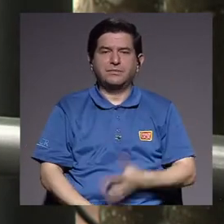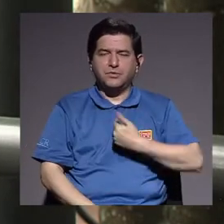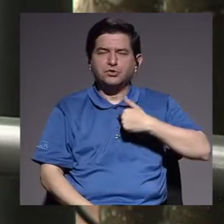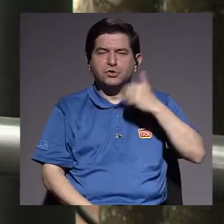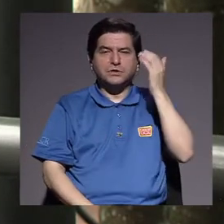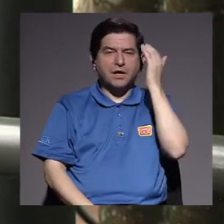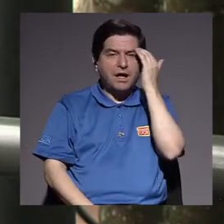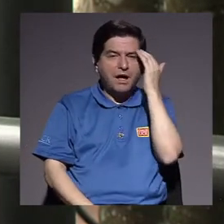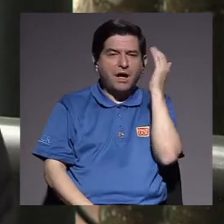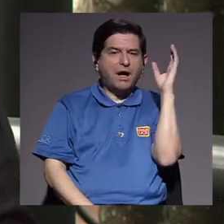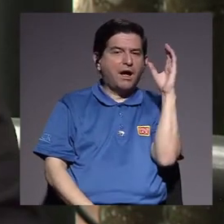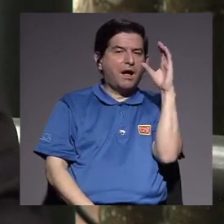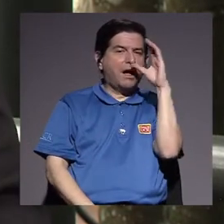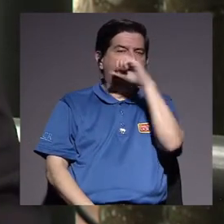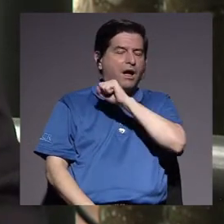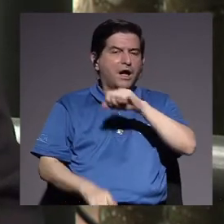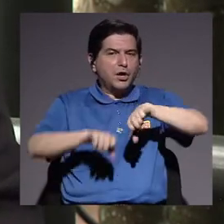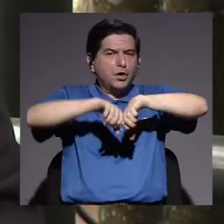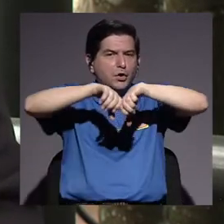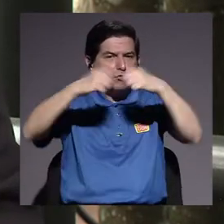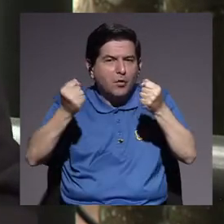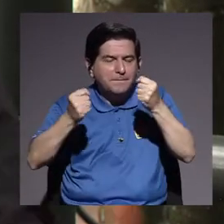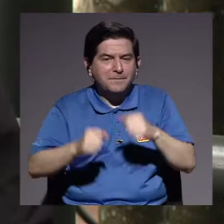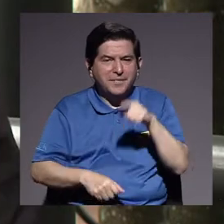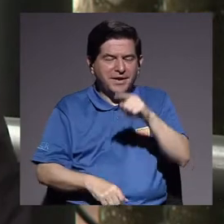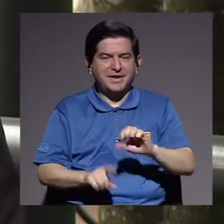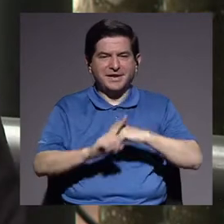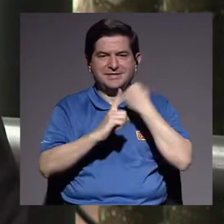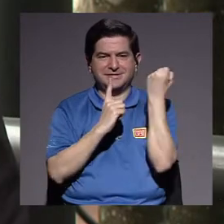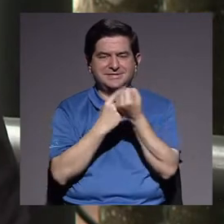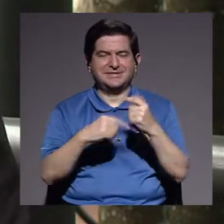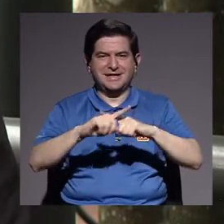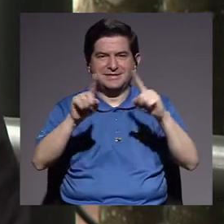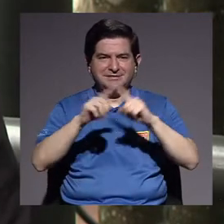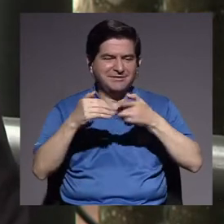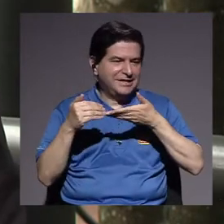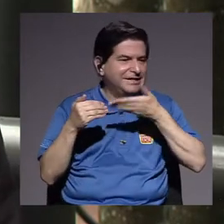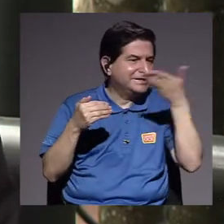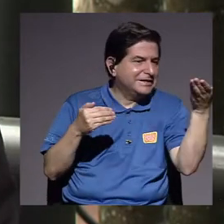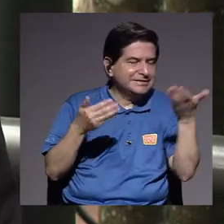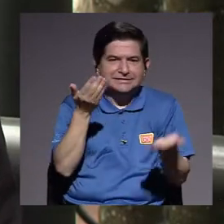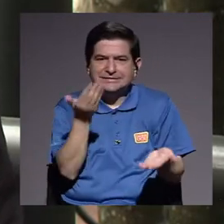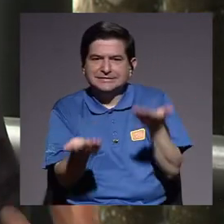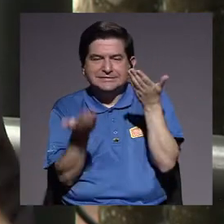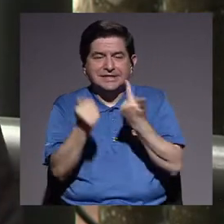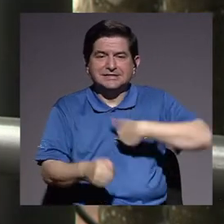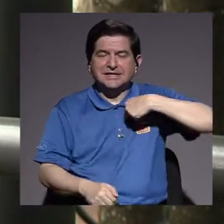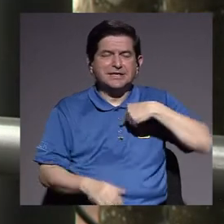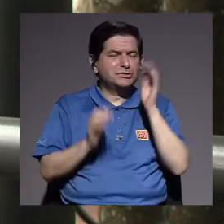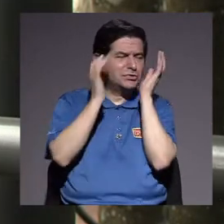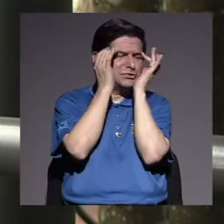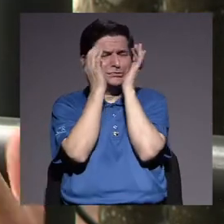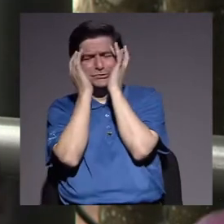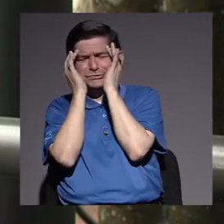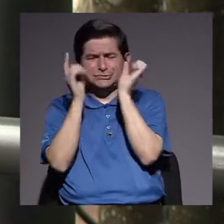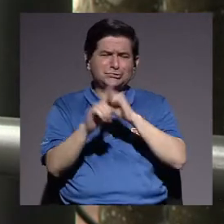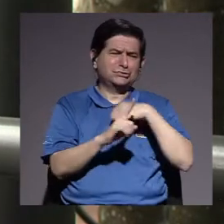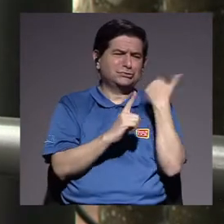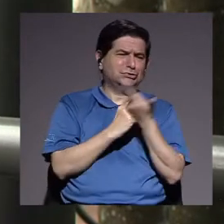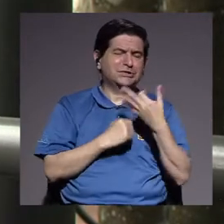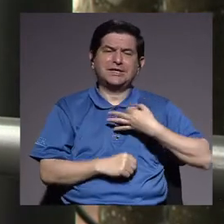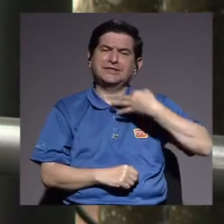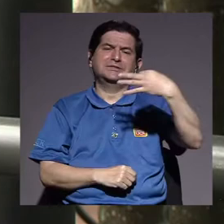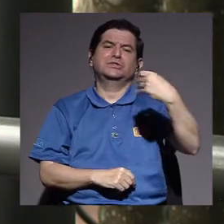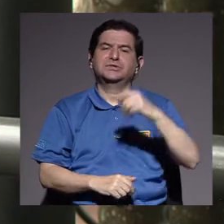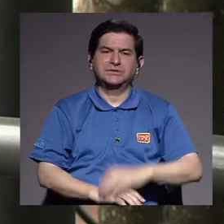grado de conciencia y tratar de romper un poco con esta maraña de cosas y tejidos que nos agobian socialmente, que nos agobian